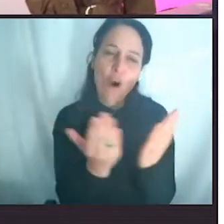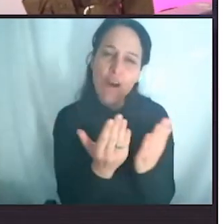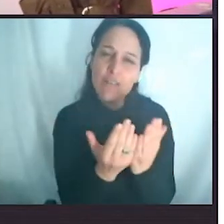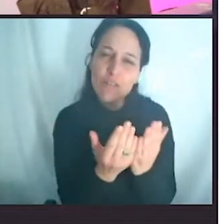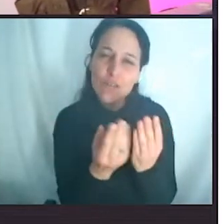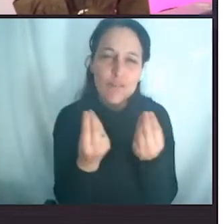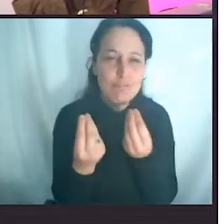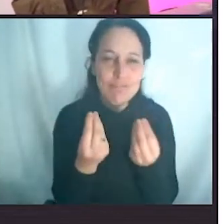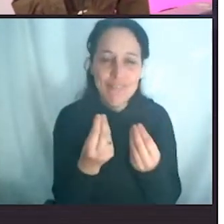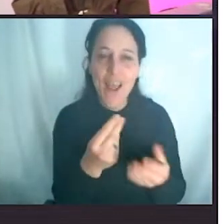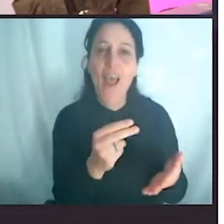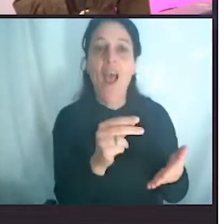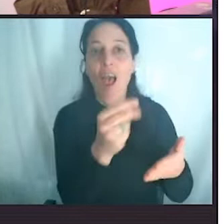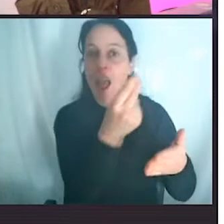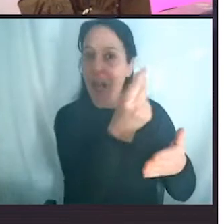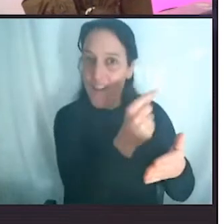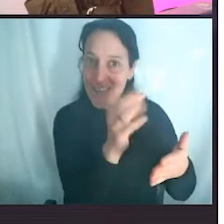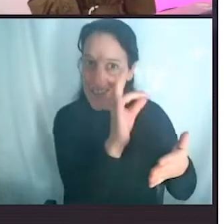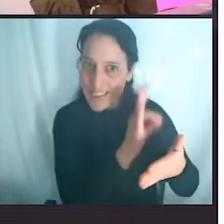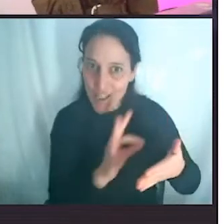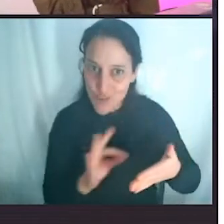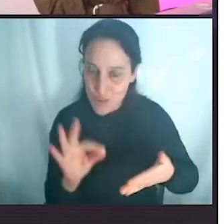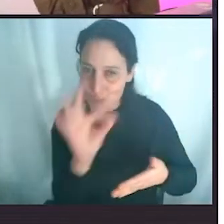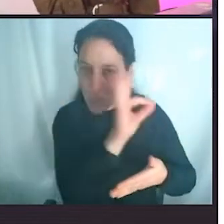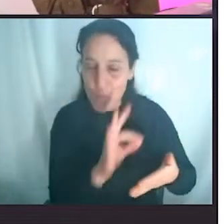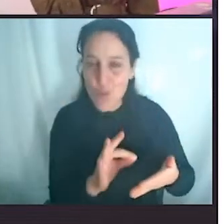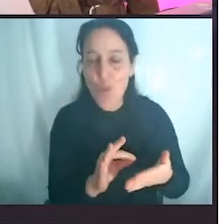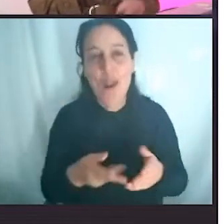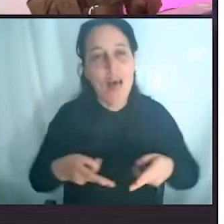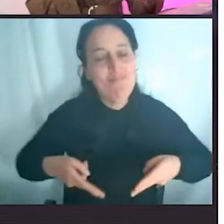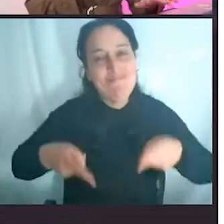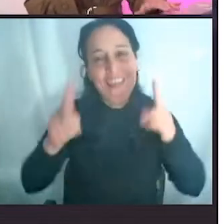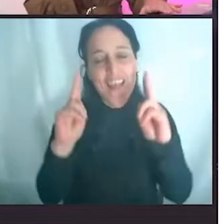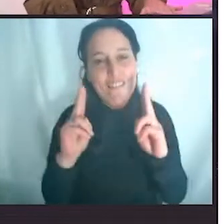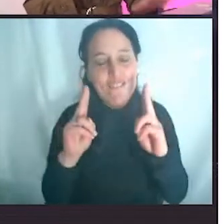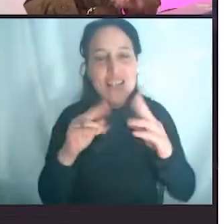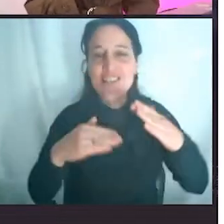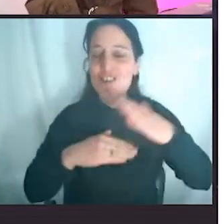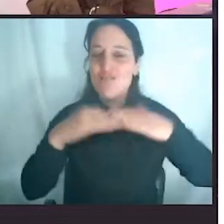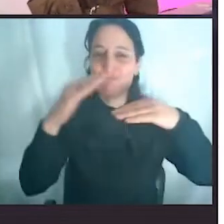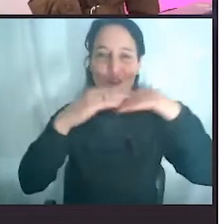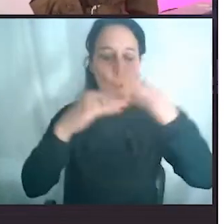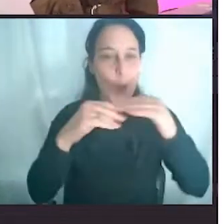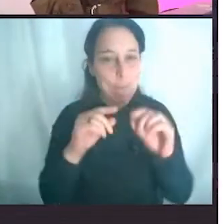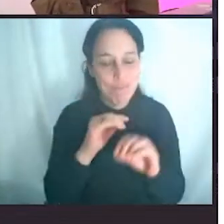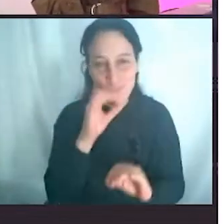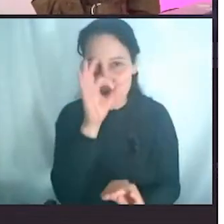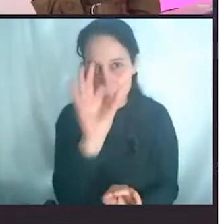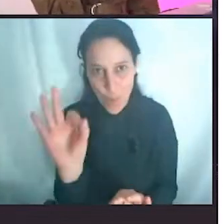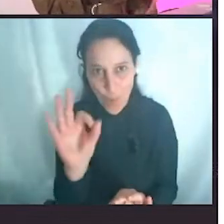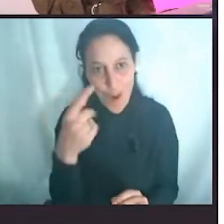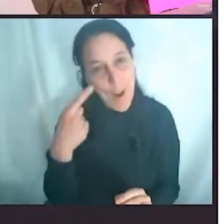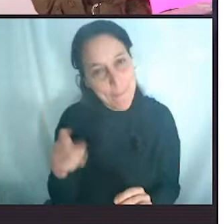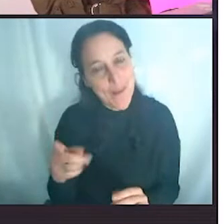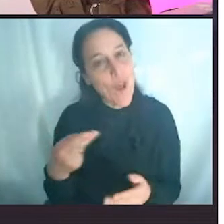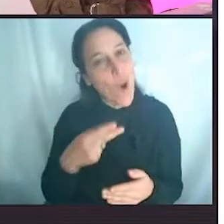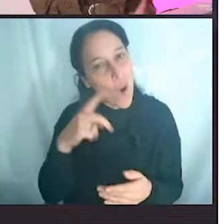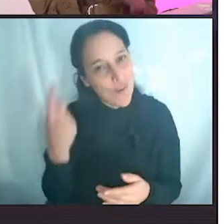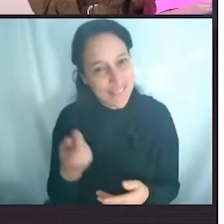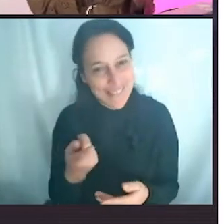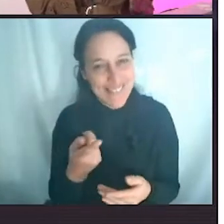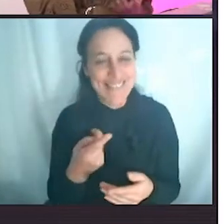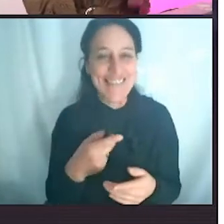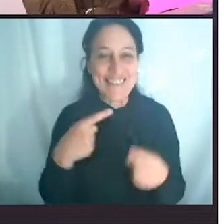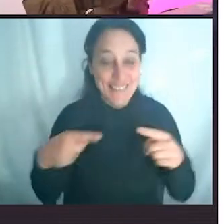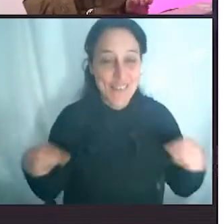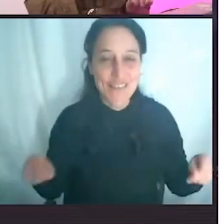construcción de edificios, sino que me dediqué siempre a la construcción de proyectos de tipo impacto. Entendí que de edificios, con la